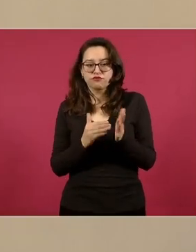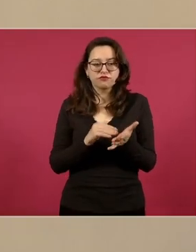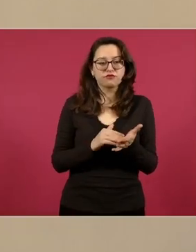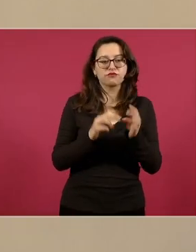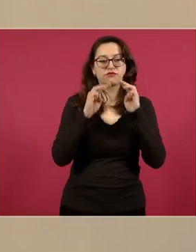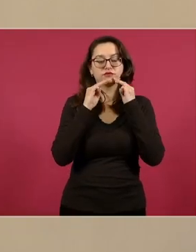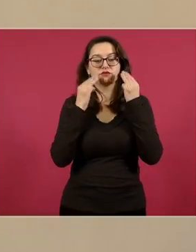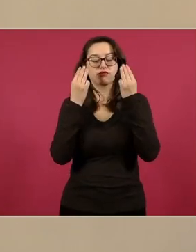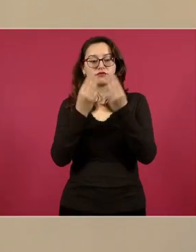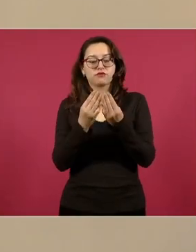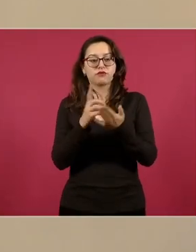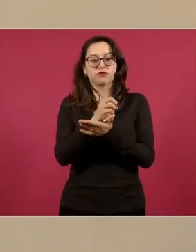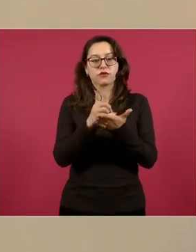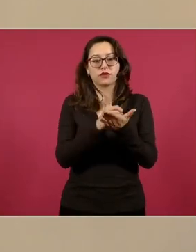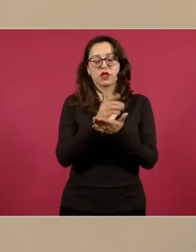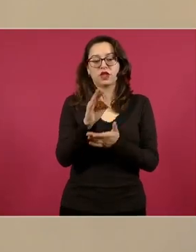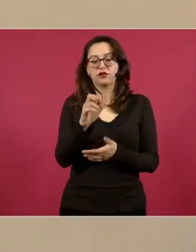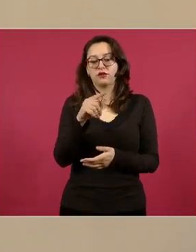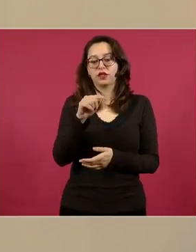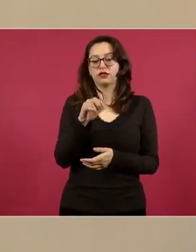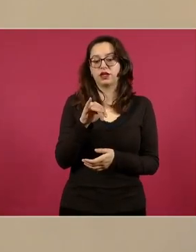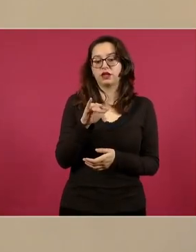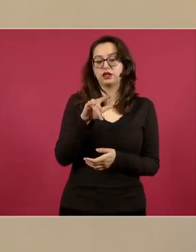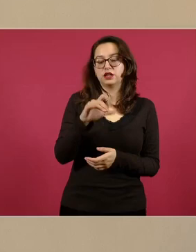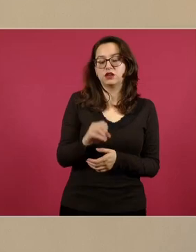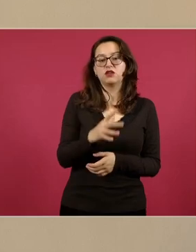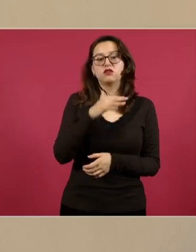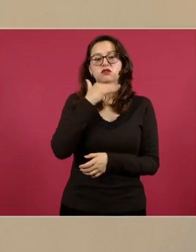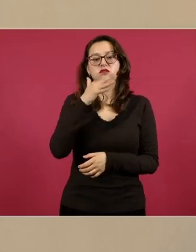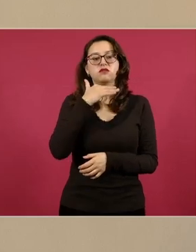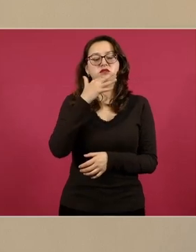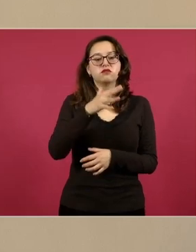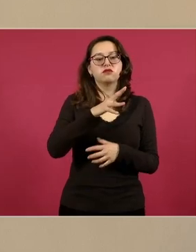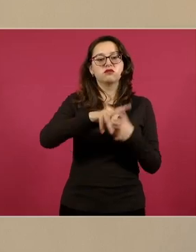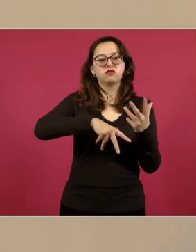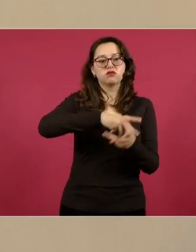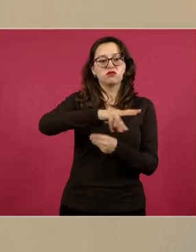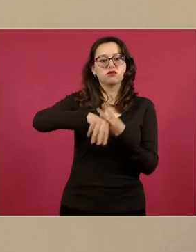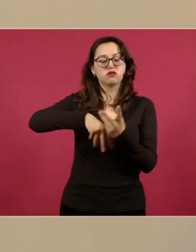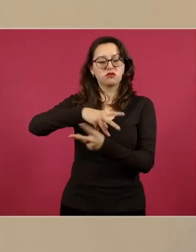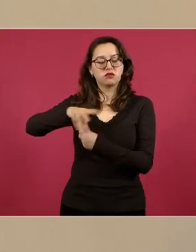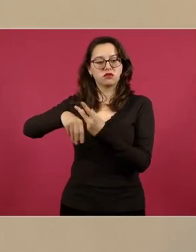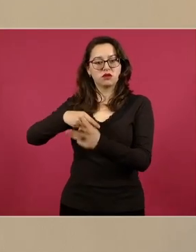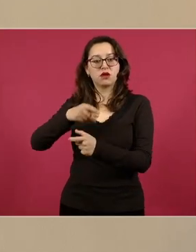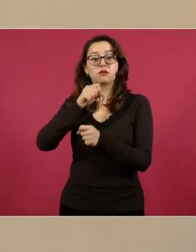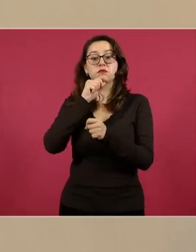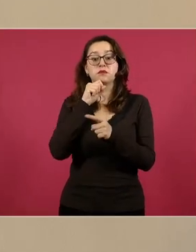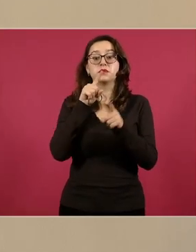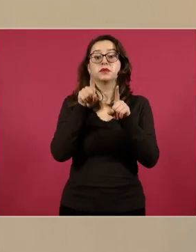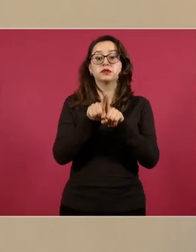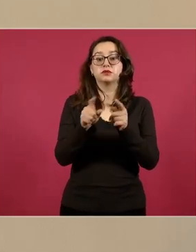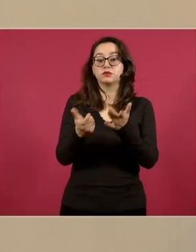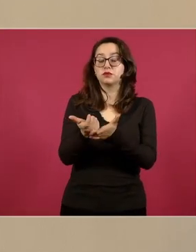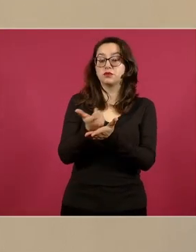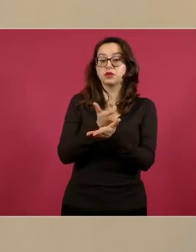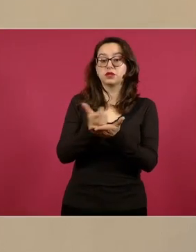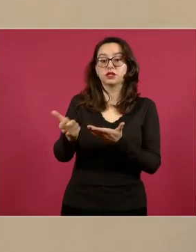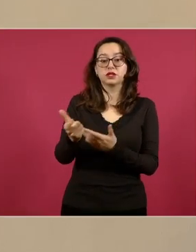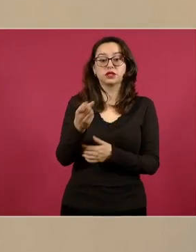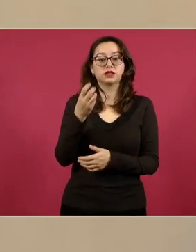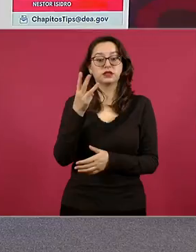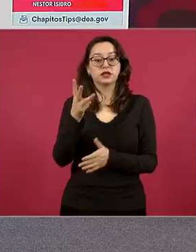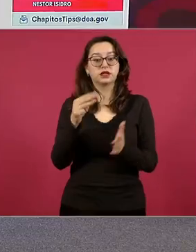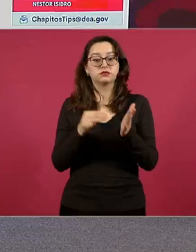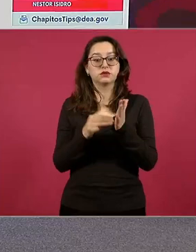conspiración para lavado de dinero, entre otros. Incluso se ofrecía una recompensa de tres millones de dólares